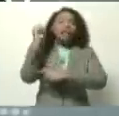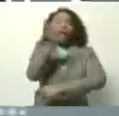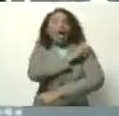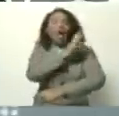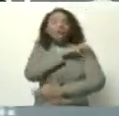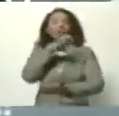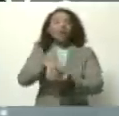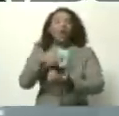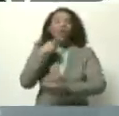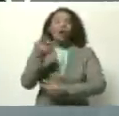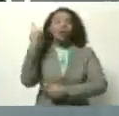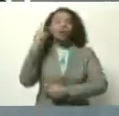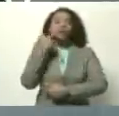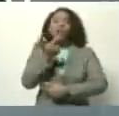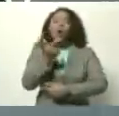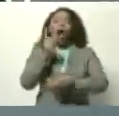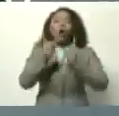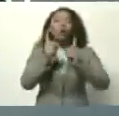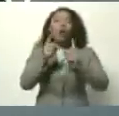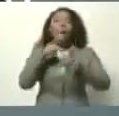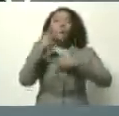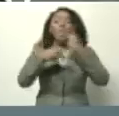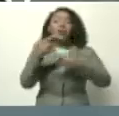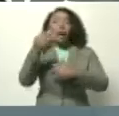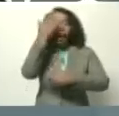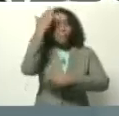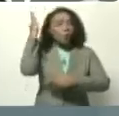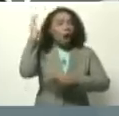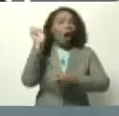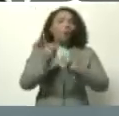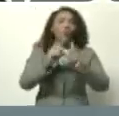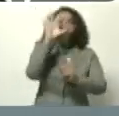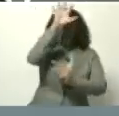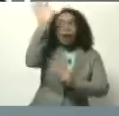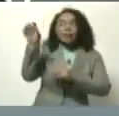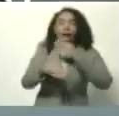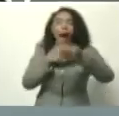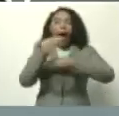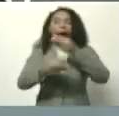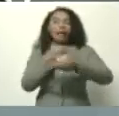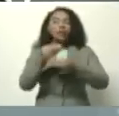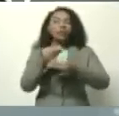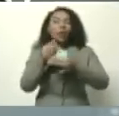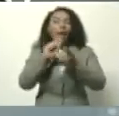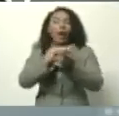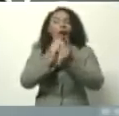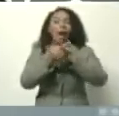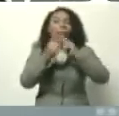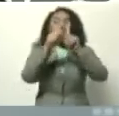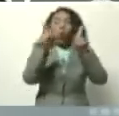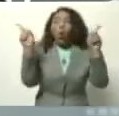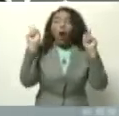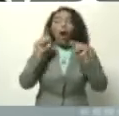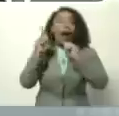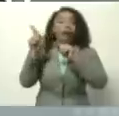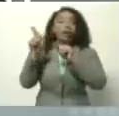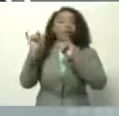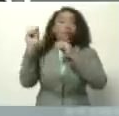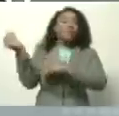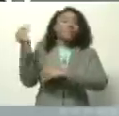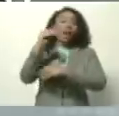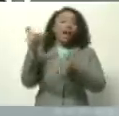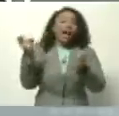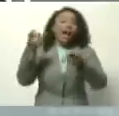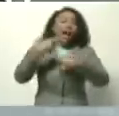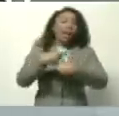catalogaba como hipócrita algunas políticas que algunas naciones, que algunos países han dado alrededor del cambio climático, cuando son ellos los que más gases